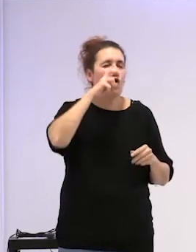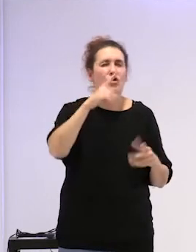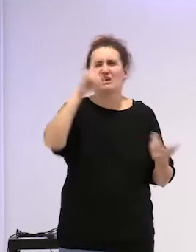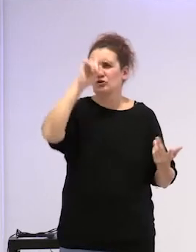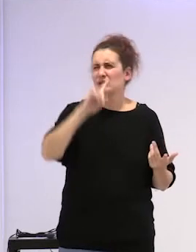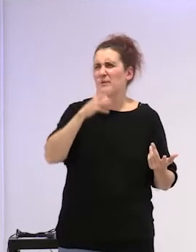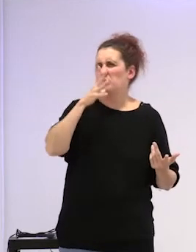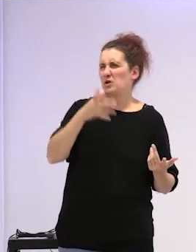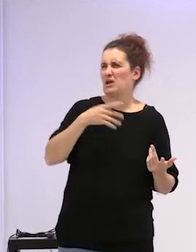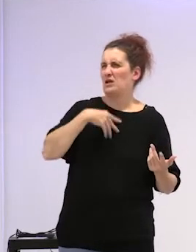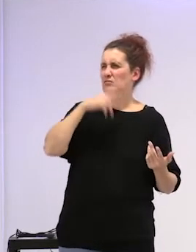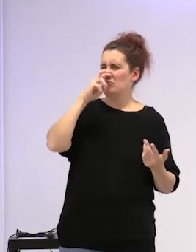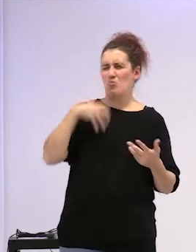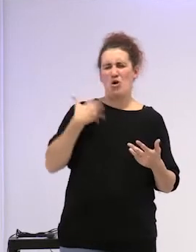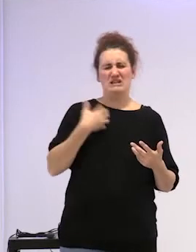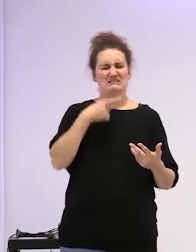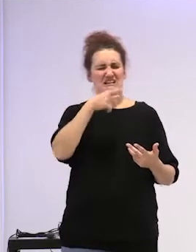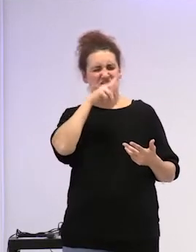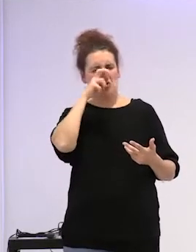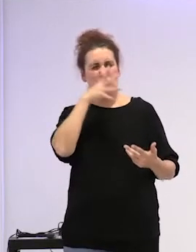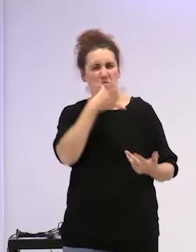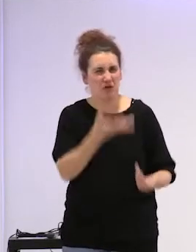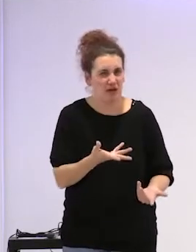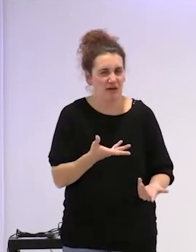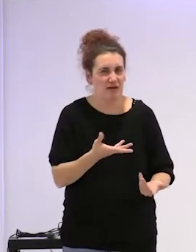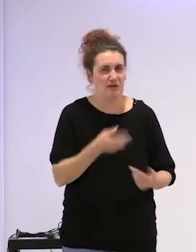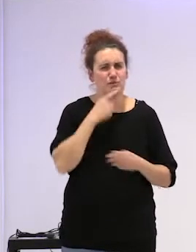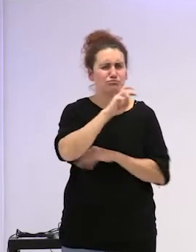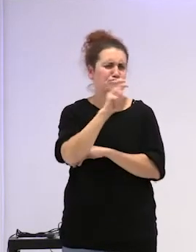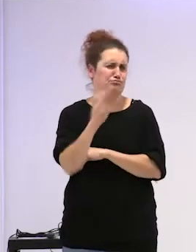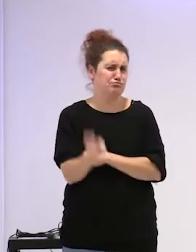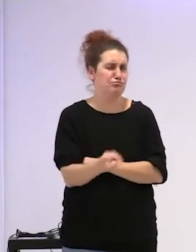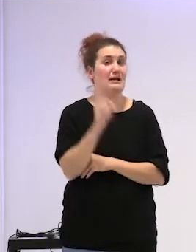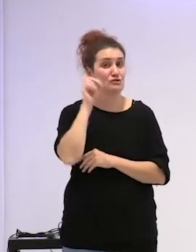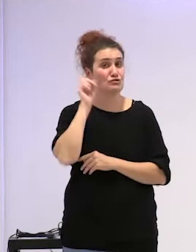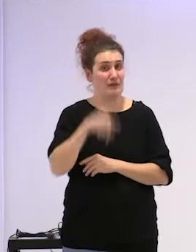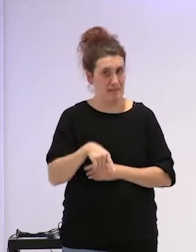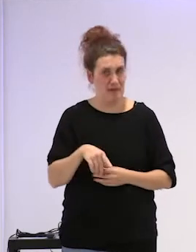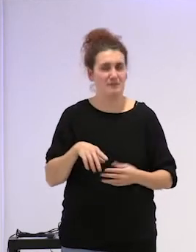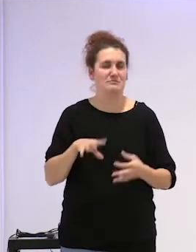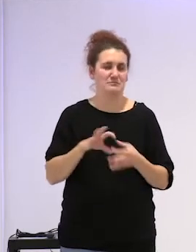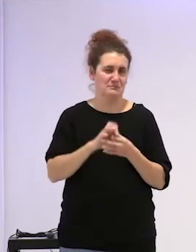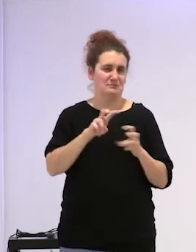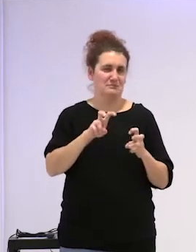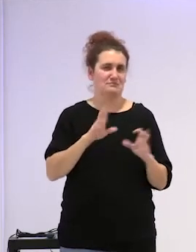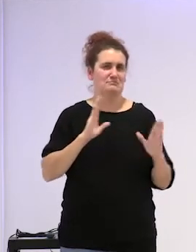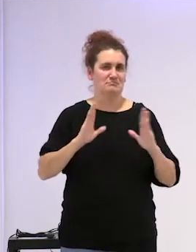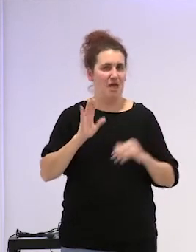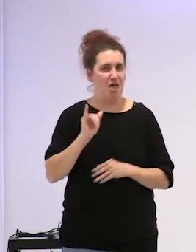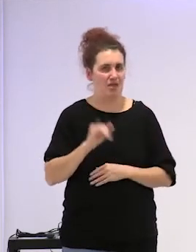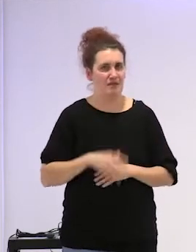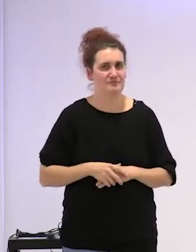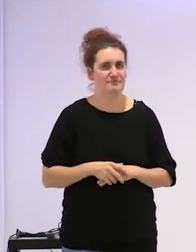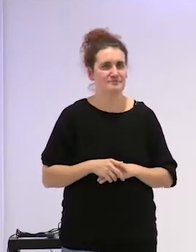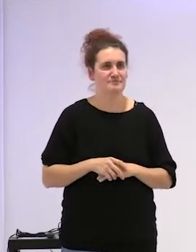por qué por qué te molesta etcétera eso también tiene que ver con la amnesia temporal a ver